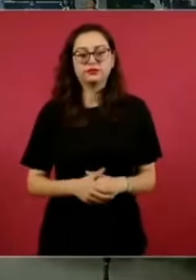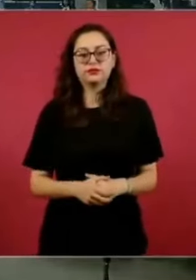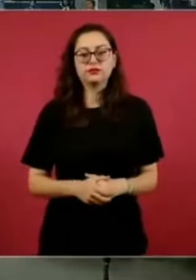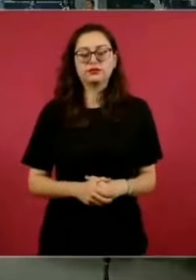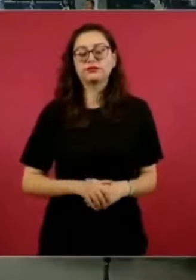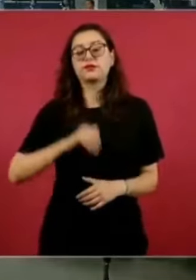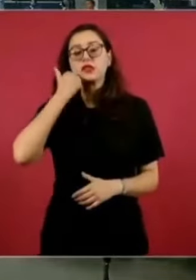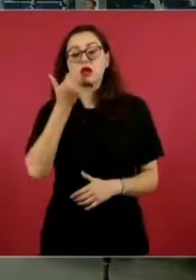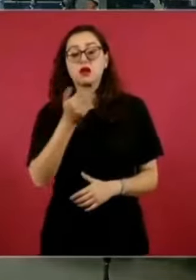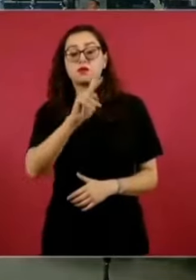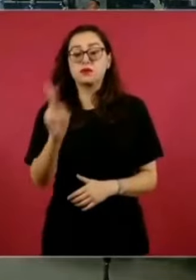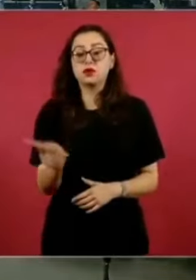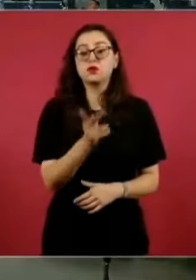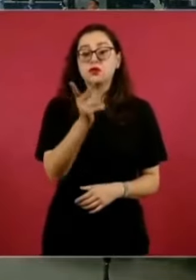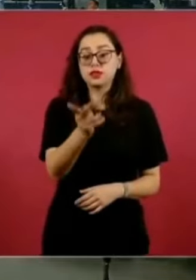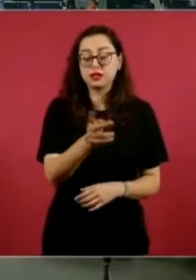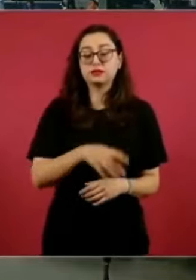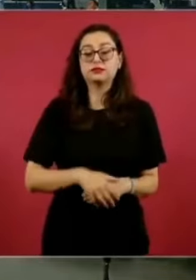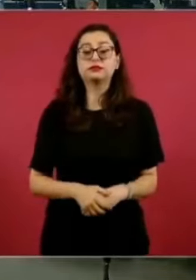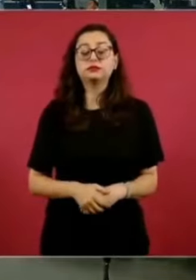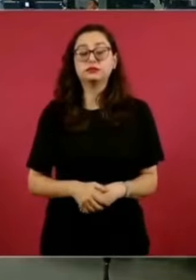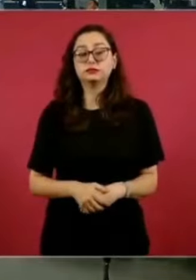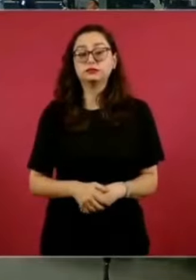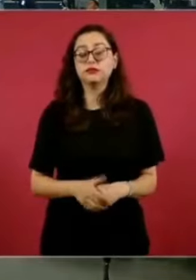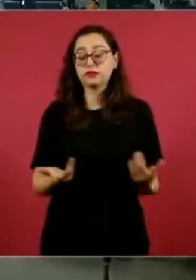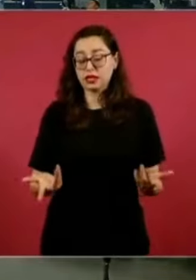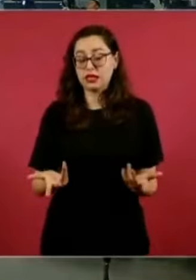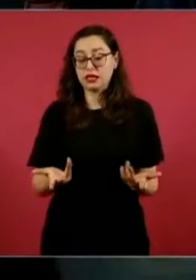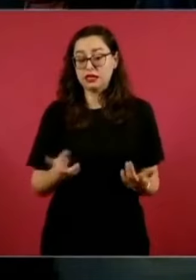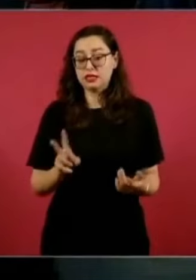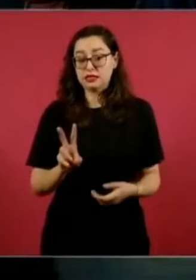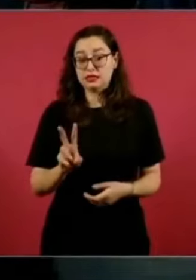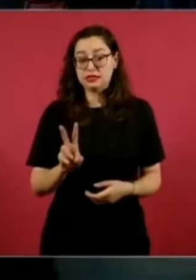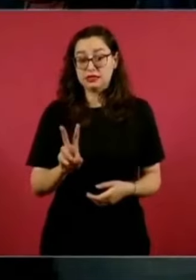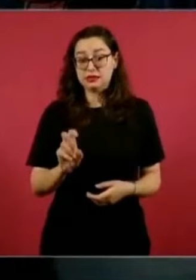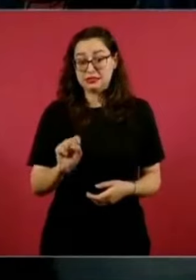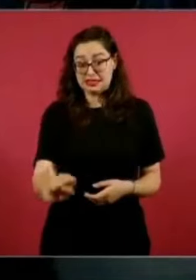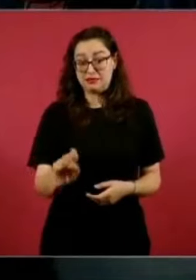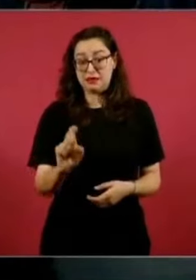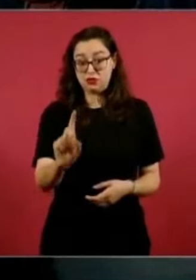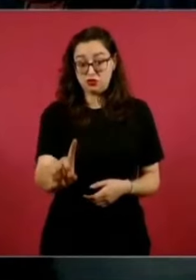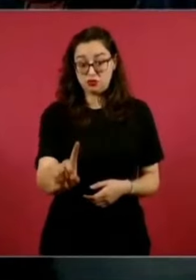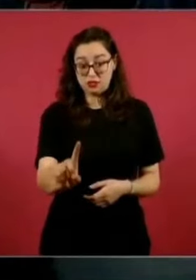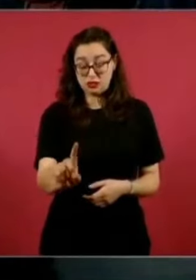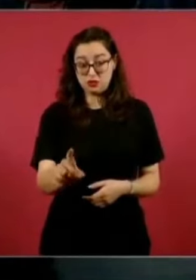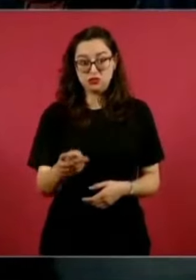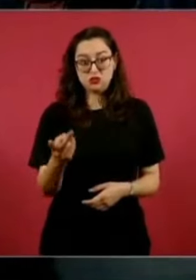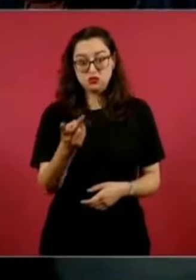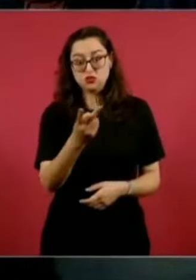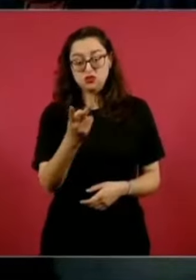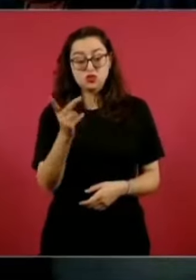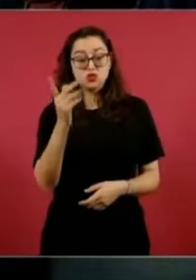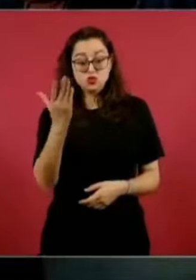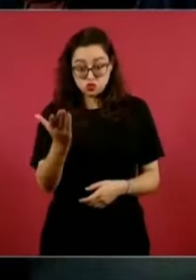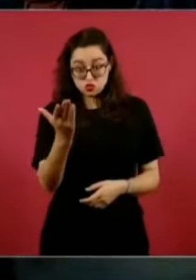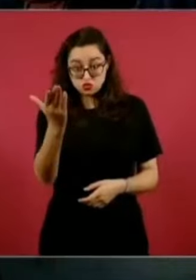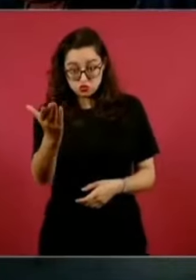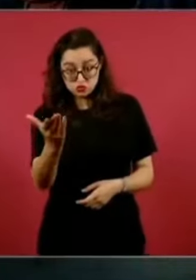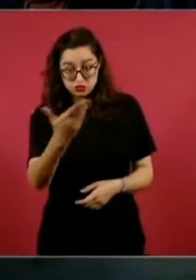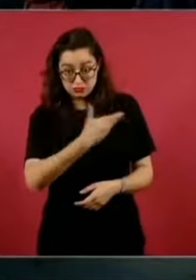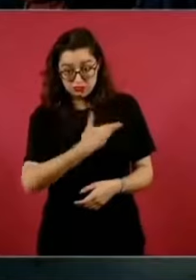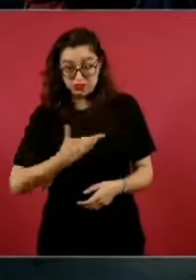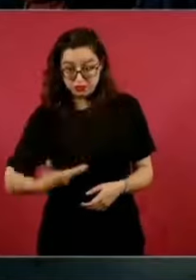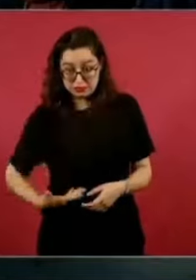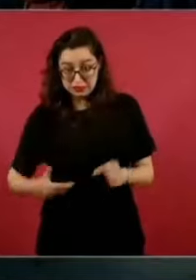Permite también que este fin de semana, tengo entendido que va a ser la novena gira en conjunto, usted como